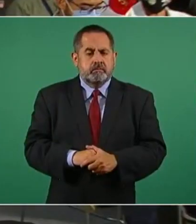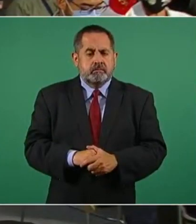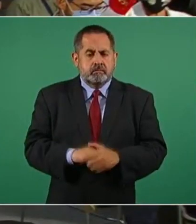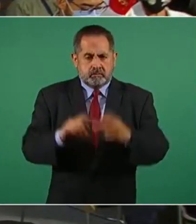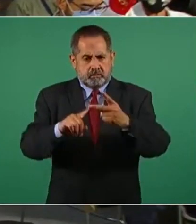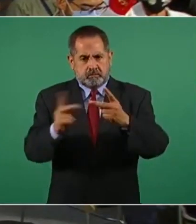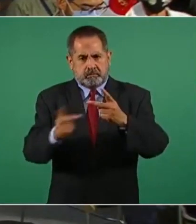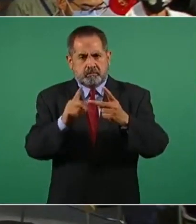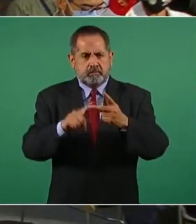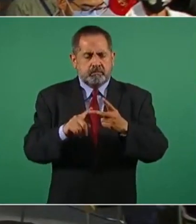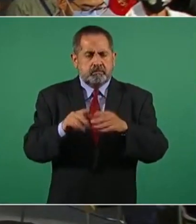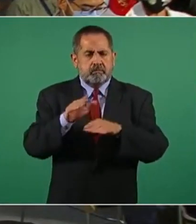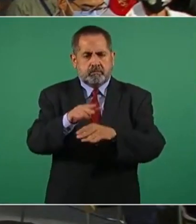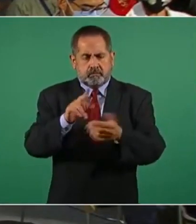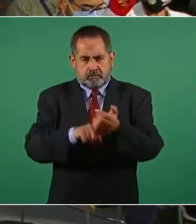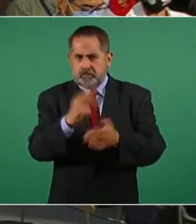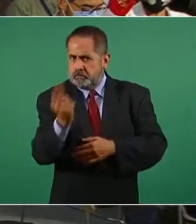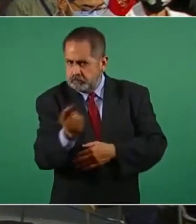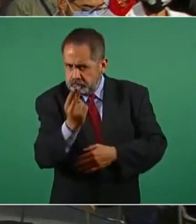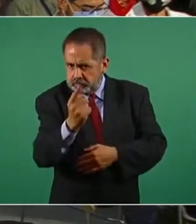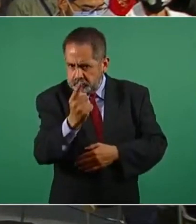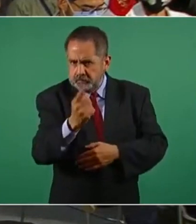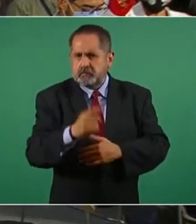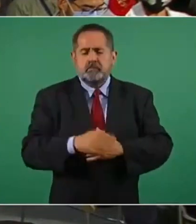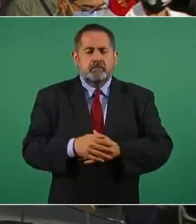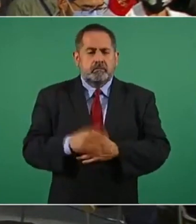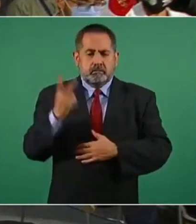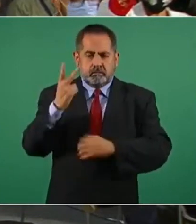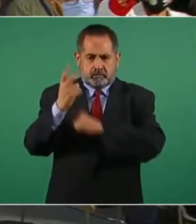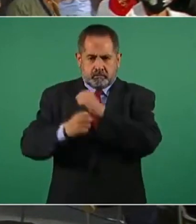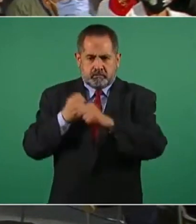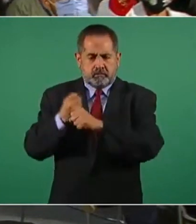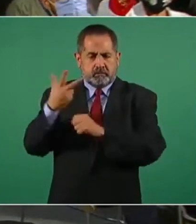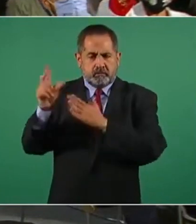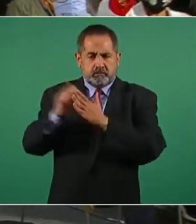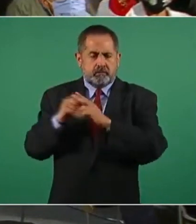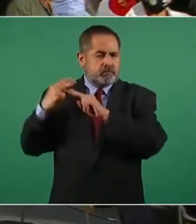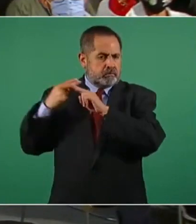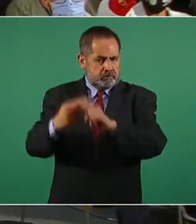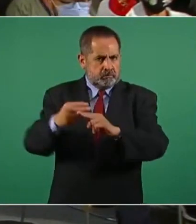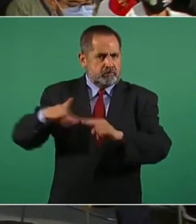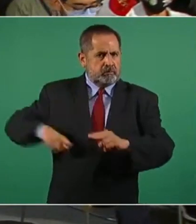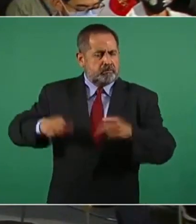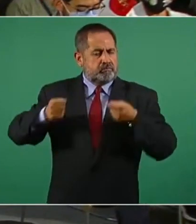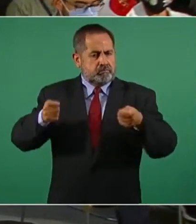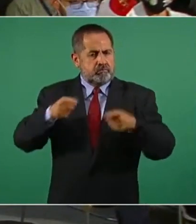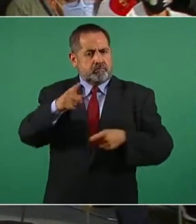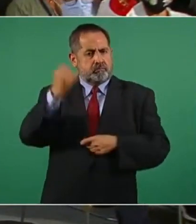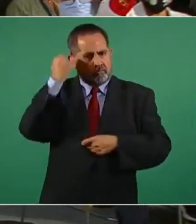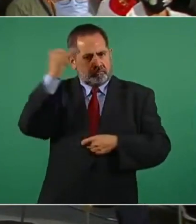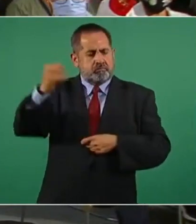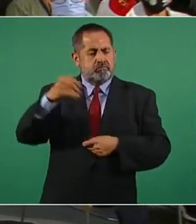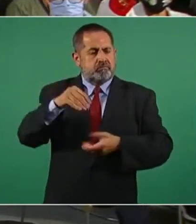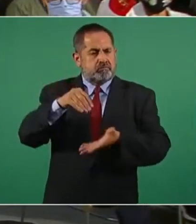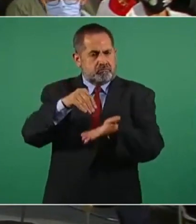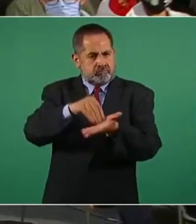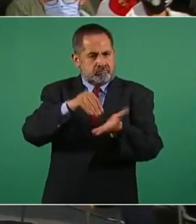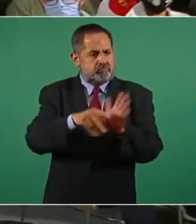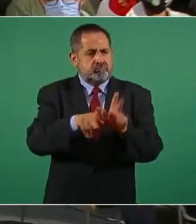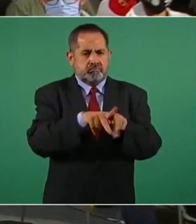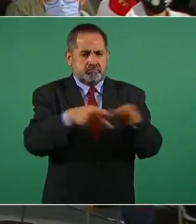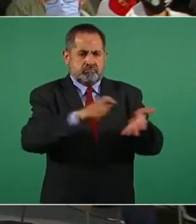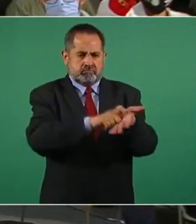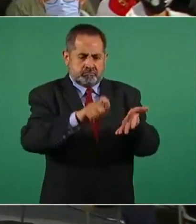Segunda pregunta, ¿refrenda usted, con dos años y ocho meses en el gobierno, su postura de que es el